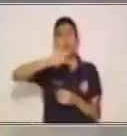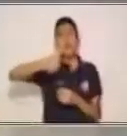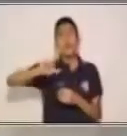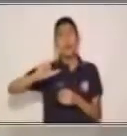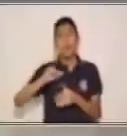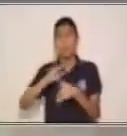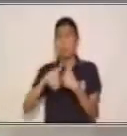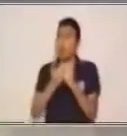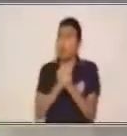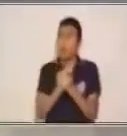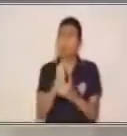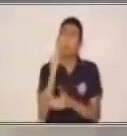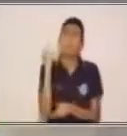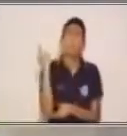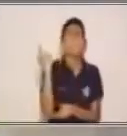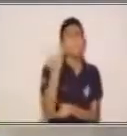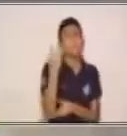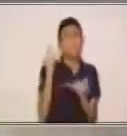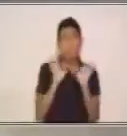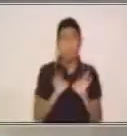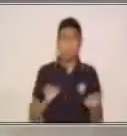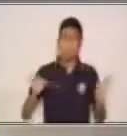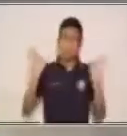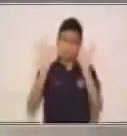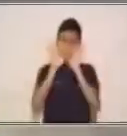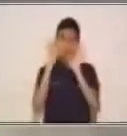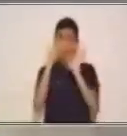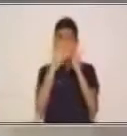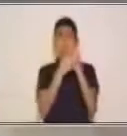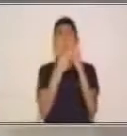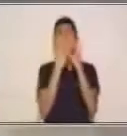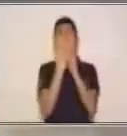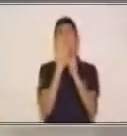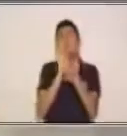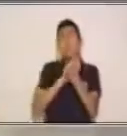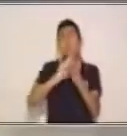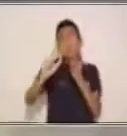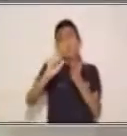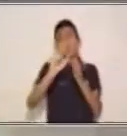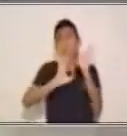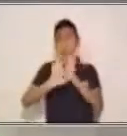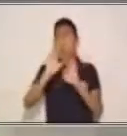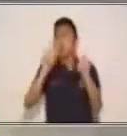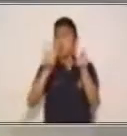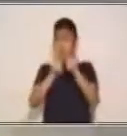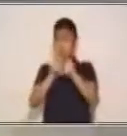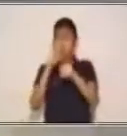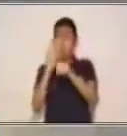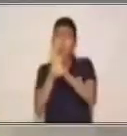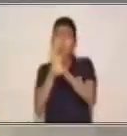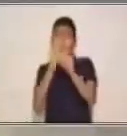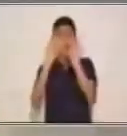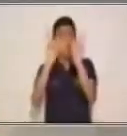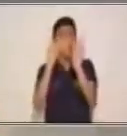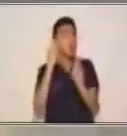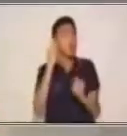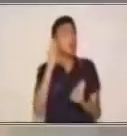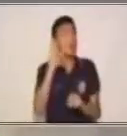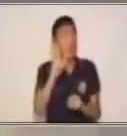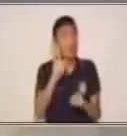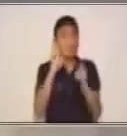Es muy, muy importante que sus manos estén muy limpias o que utilicen gel. Y, como siempre les digo,